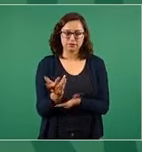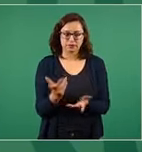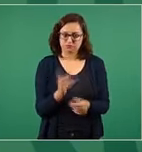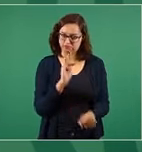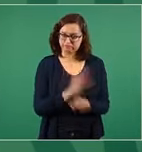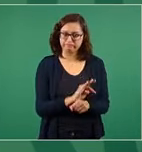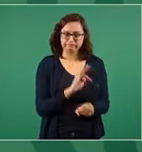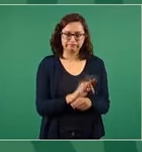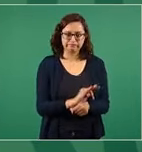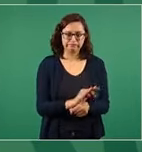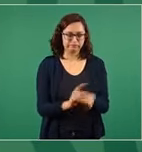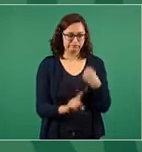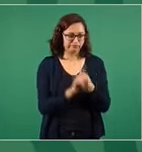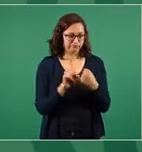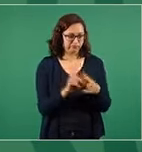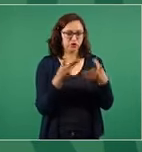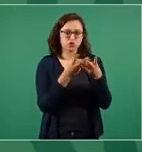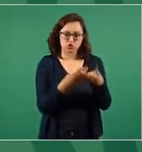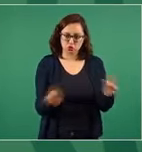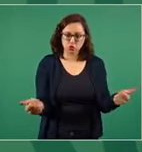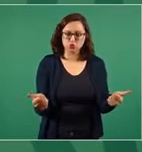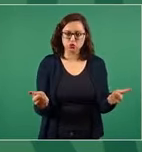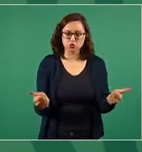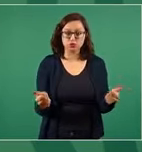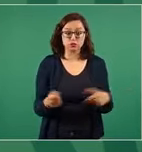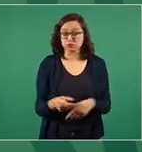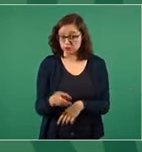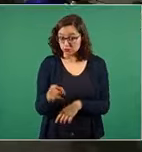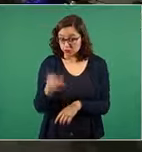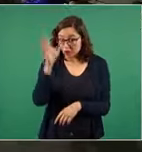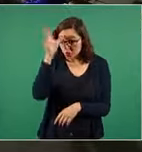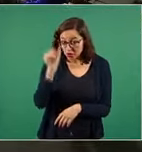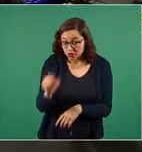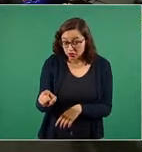una respuesta. ¿Te parece?